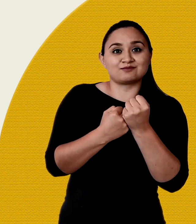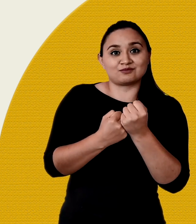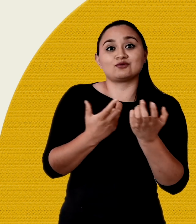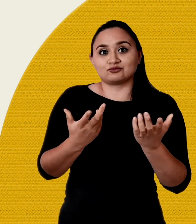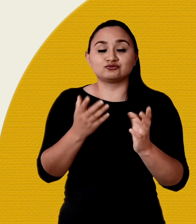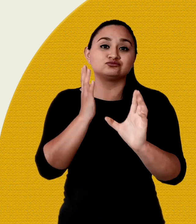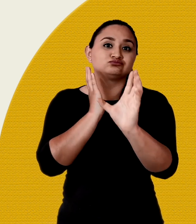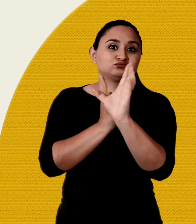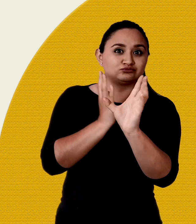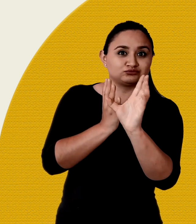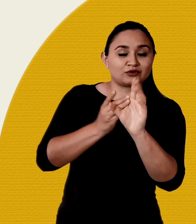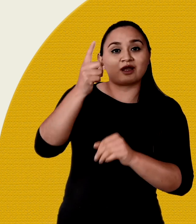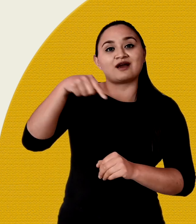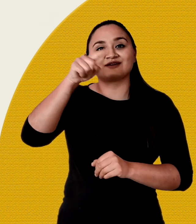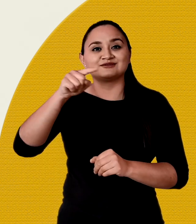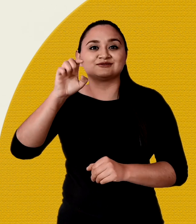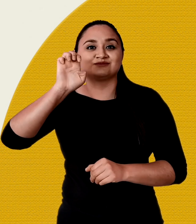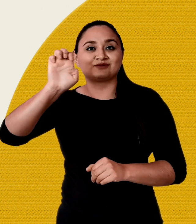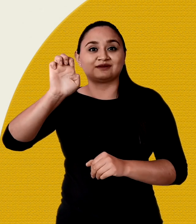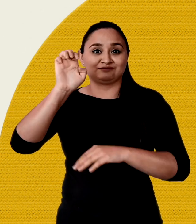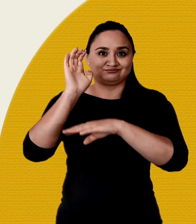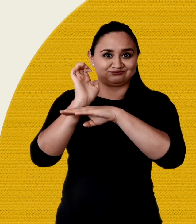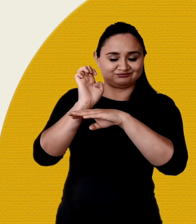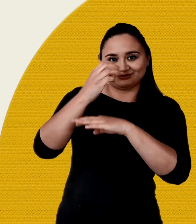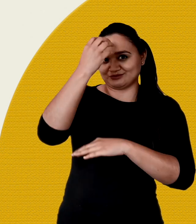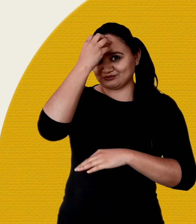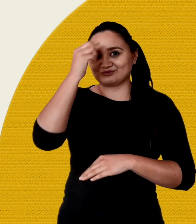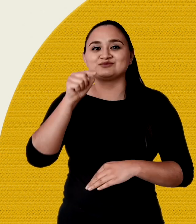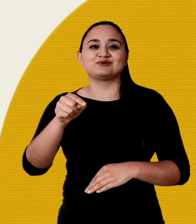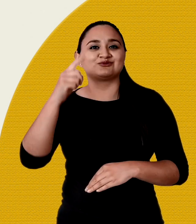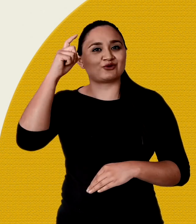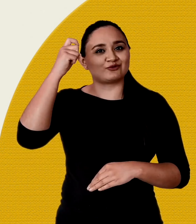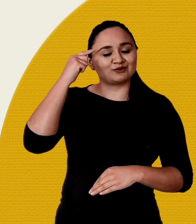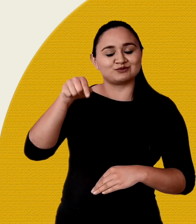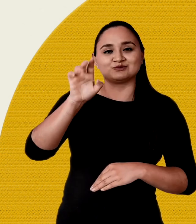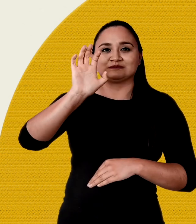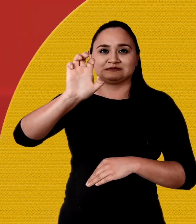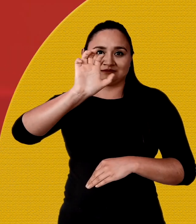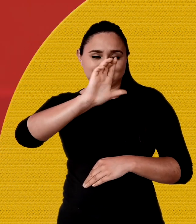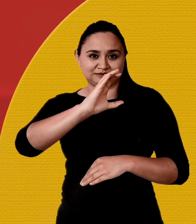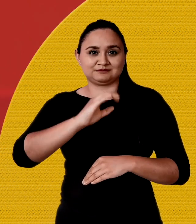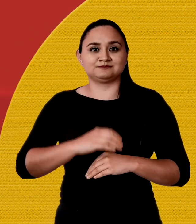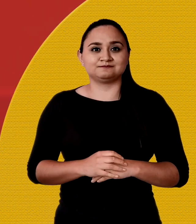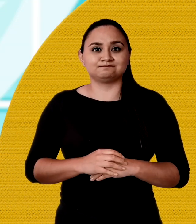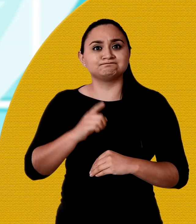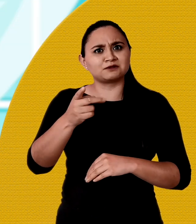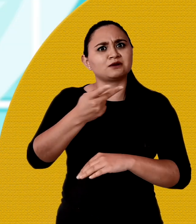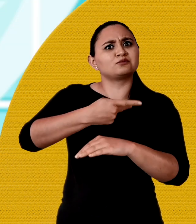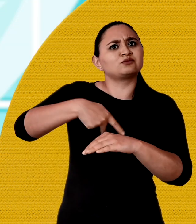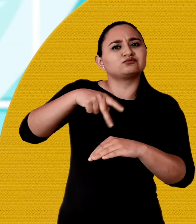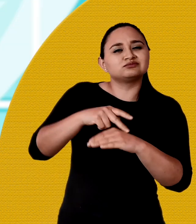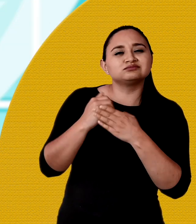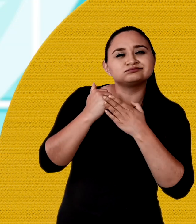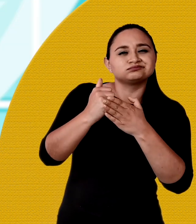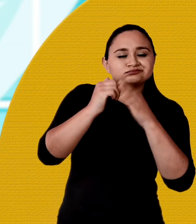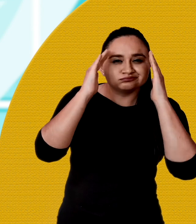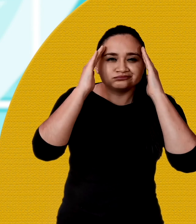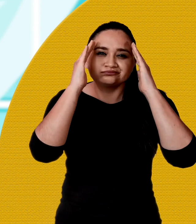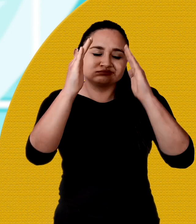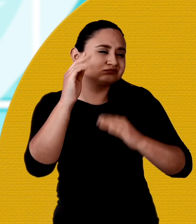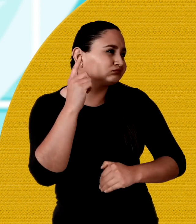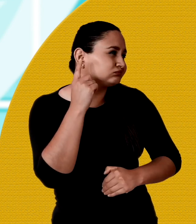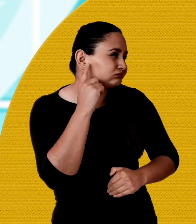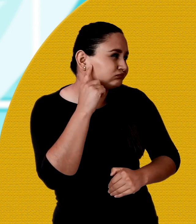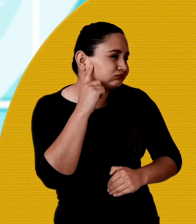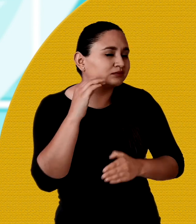.psicosocial.gov.es Son profesionales que te van a